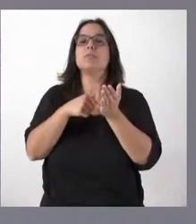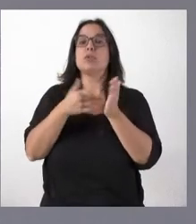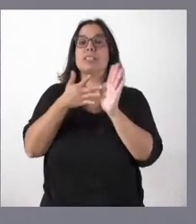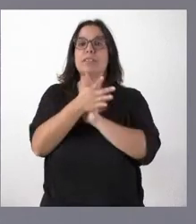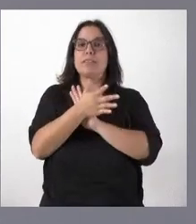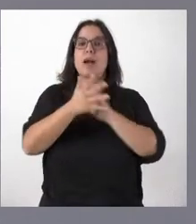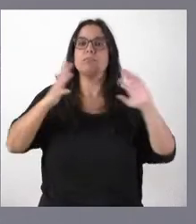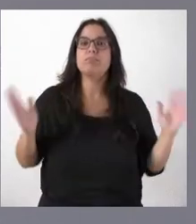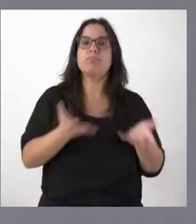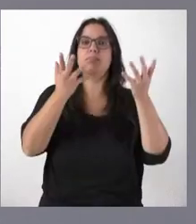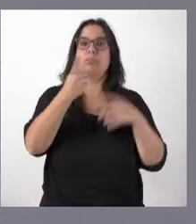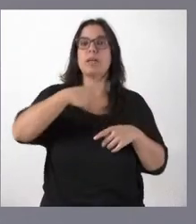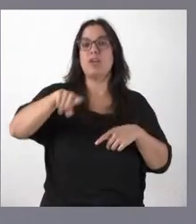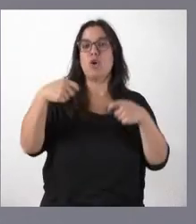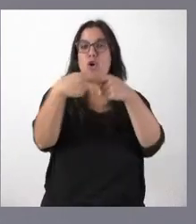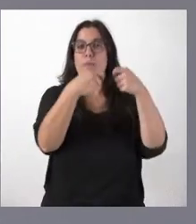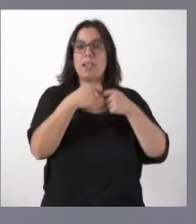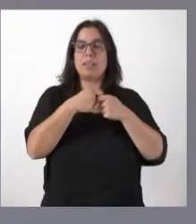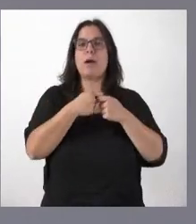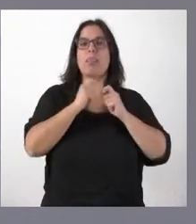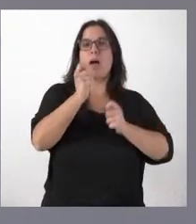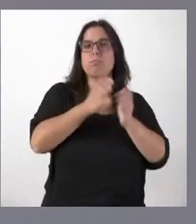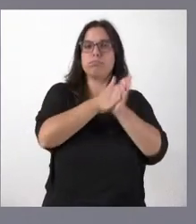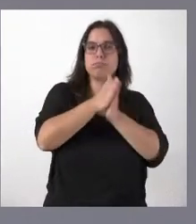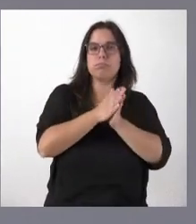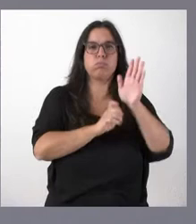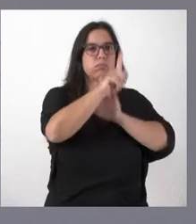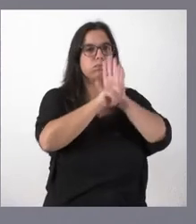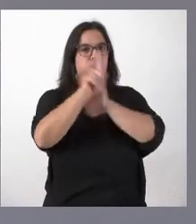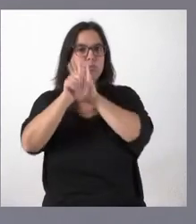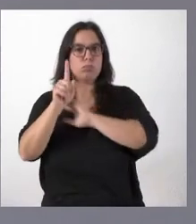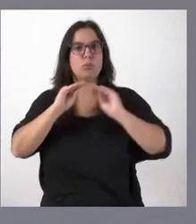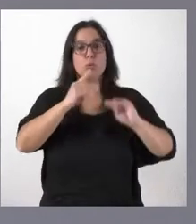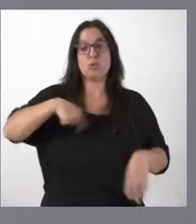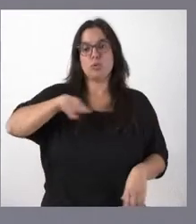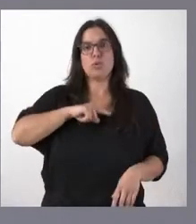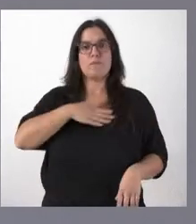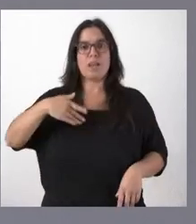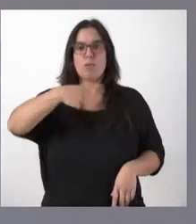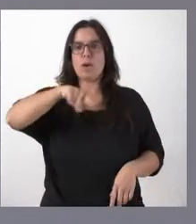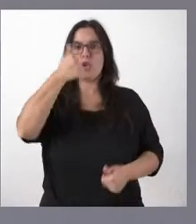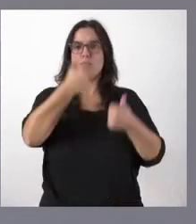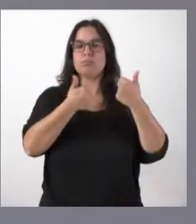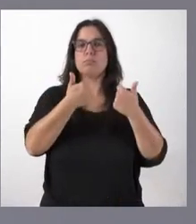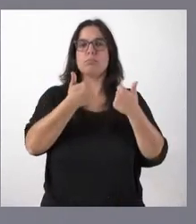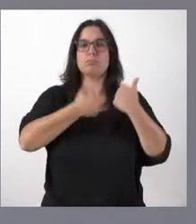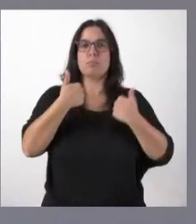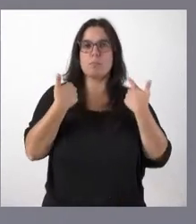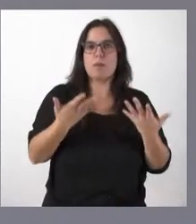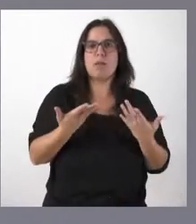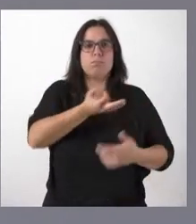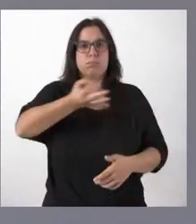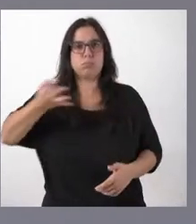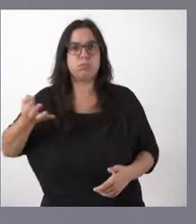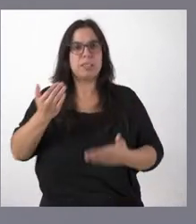cooperativas de ámbito agrario mediante el estímulo al crecimiento interno. Queremos que sean cooperativas más eficientes, más rentables, que